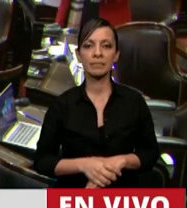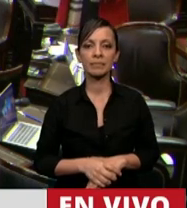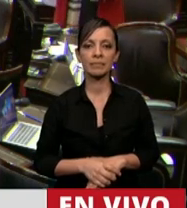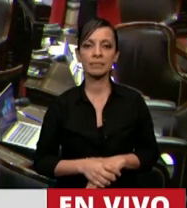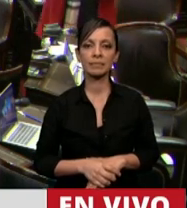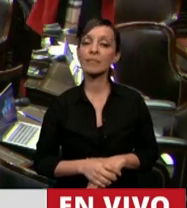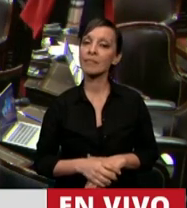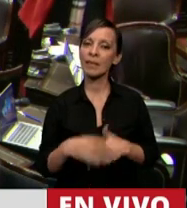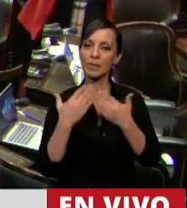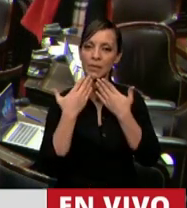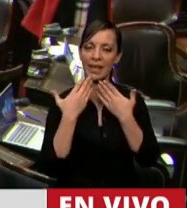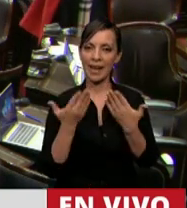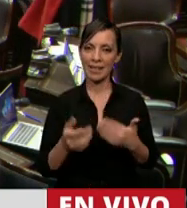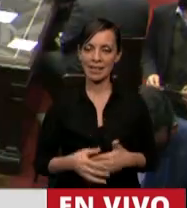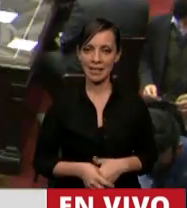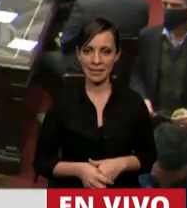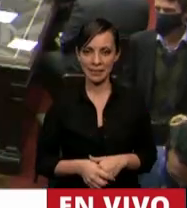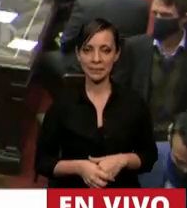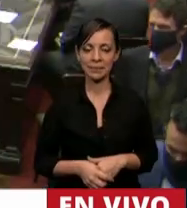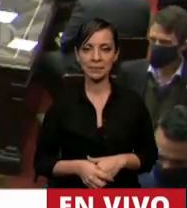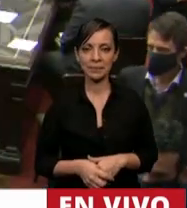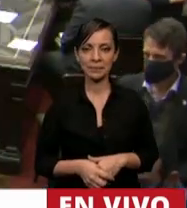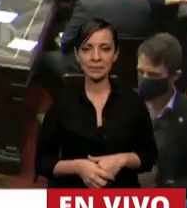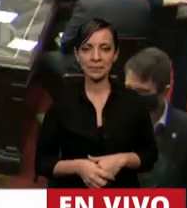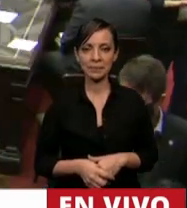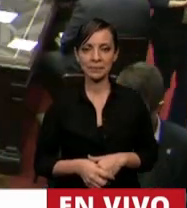Bueno, muchísimas gracias, Presidente.